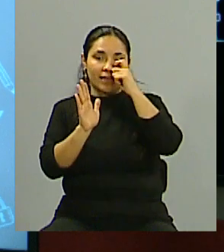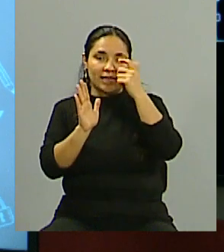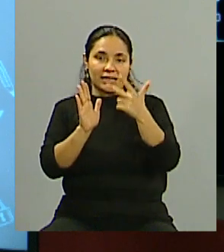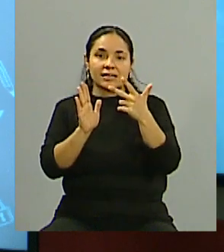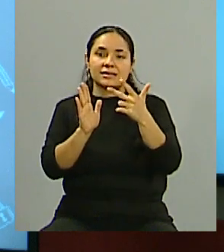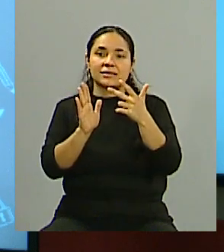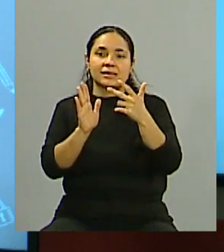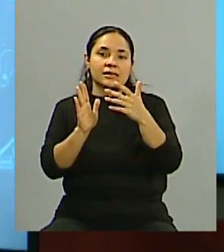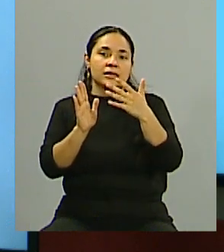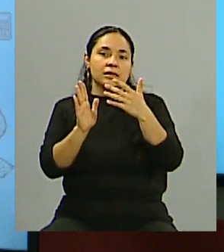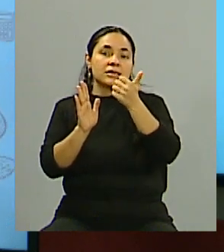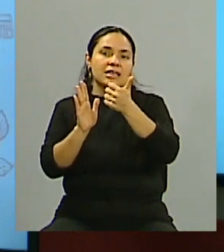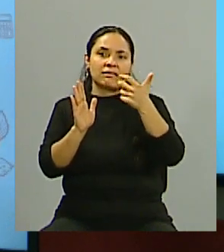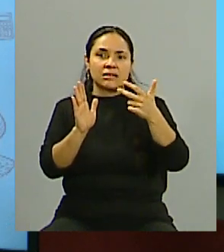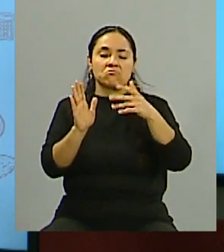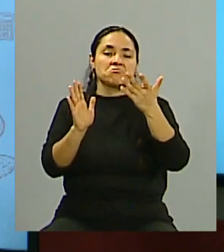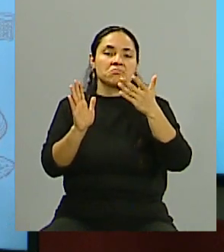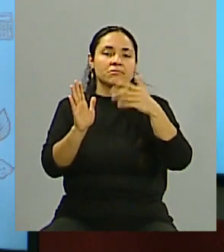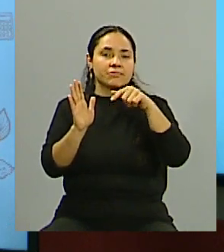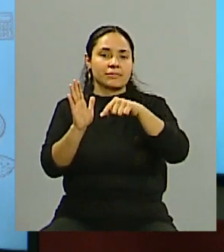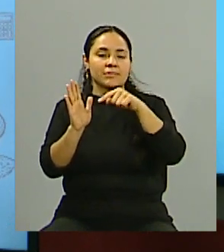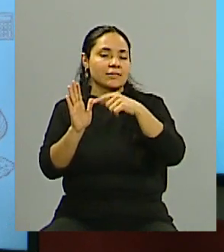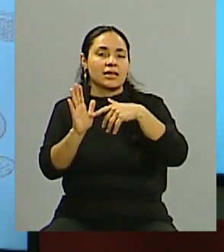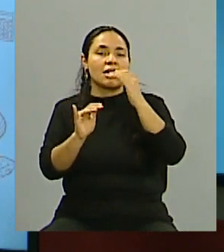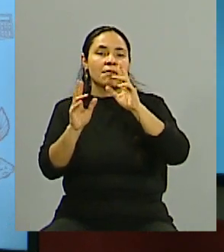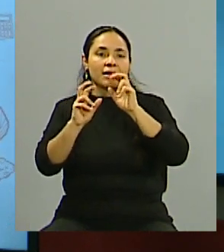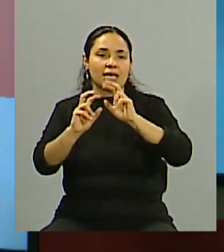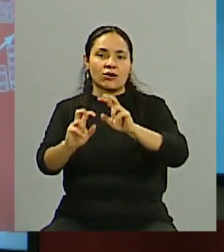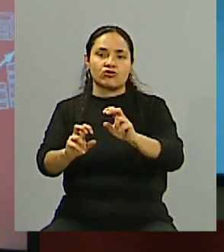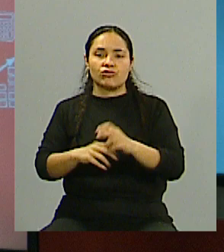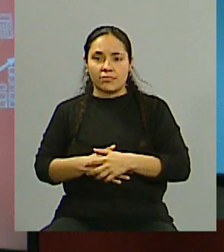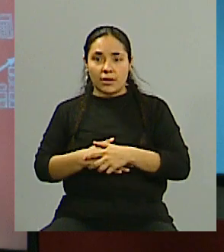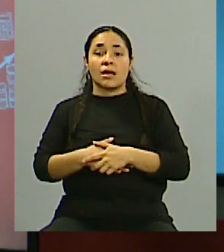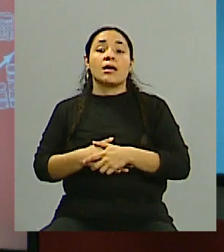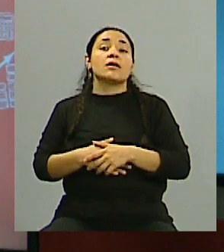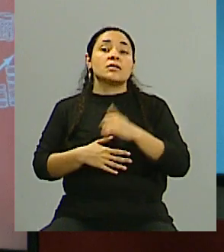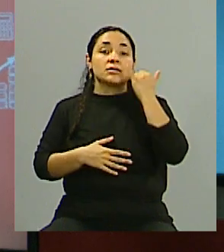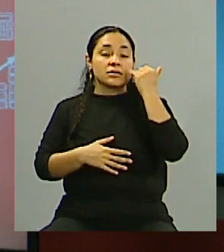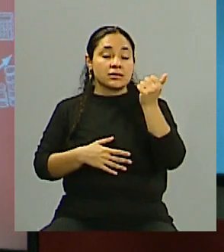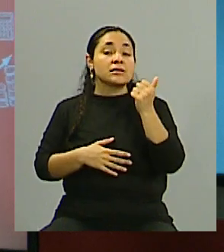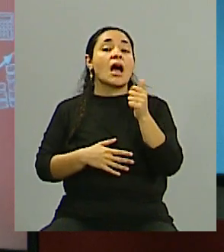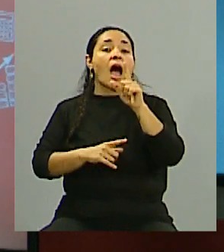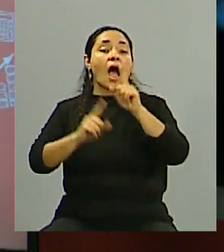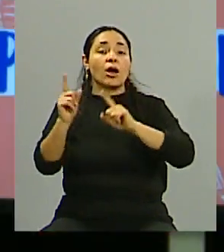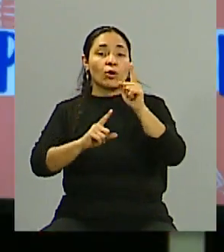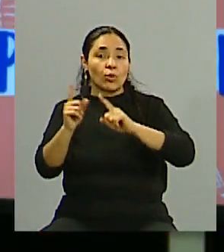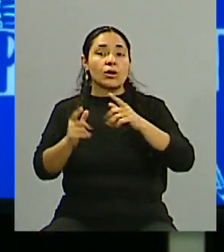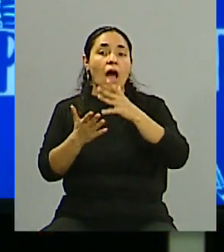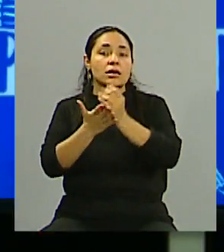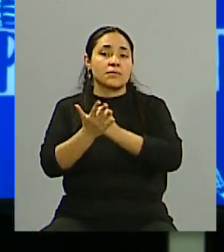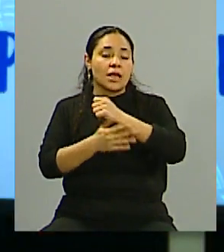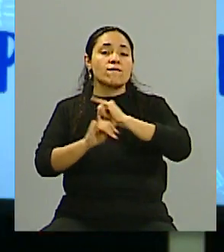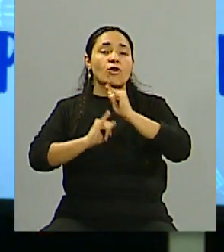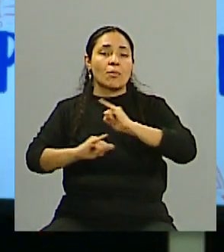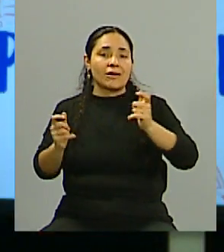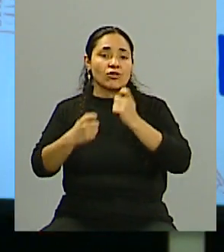protección de datos personales es la que lleva adelante la investigación. ¿Qué puede suceder? Porque ya hay gente que accedió a dar esos datos. En principio citar a